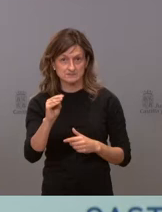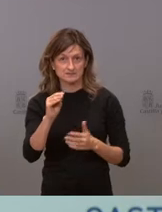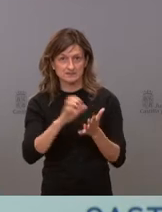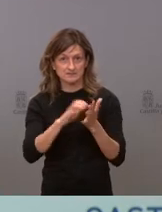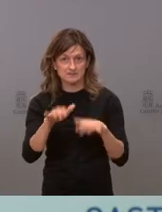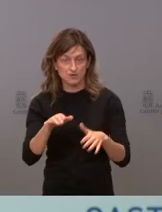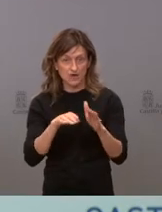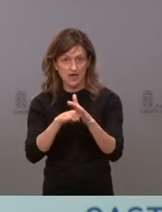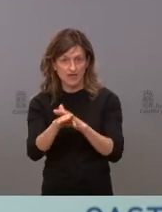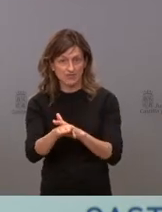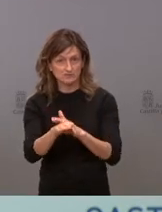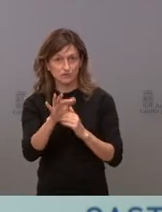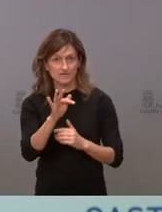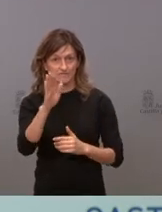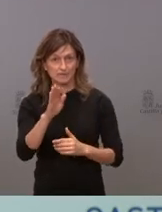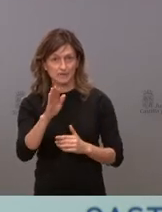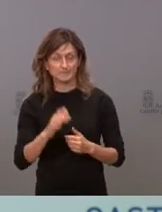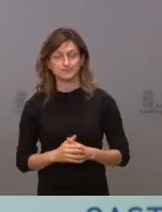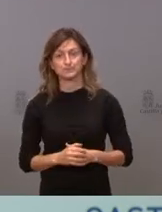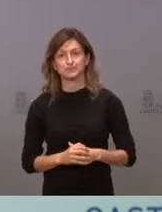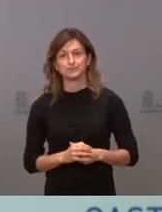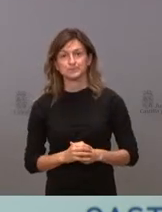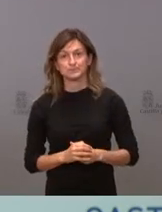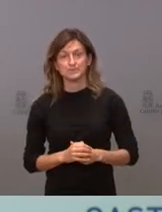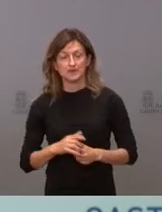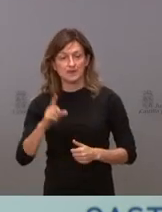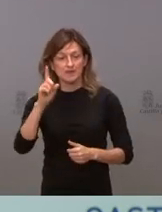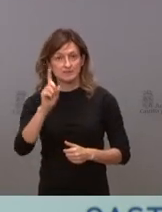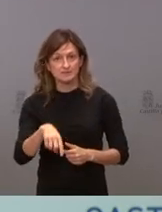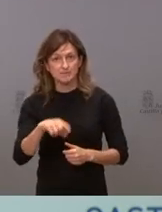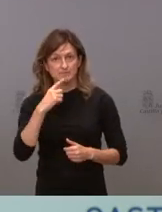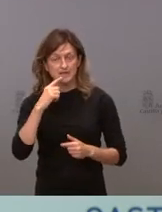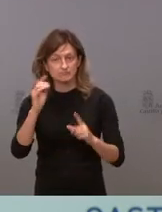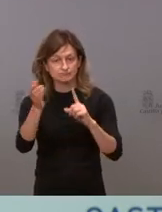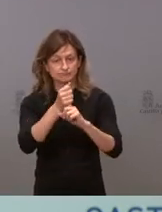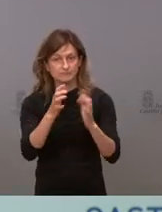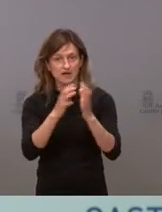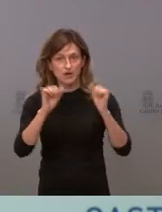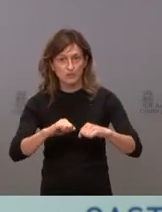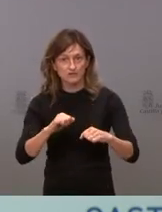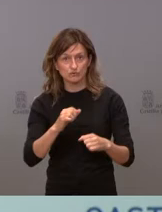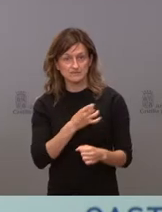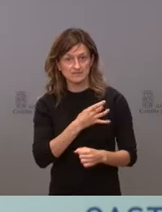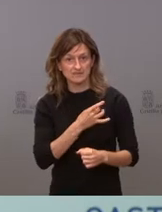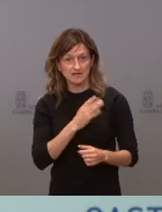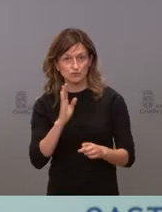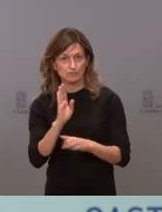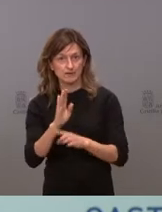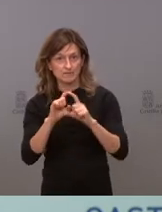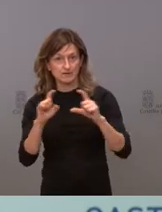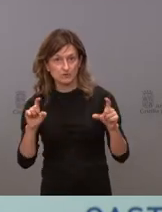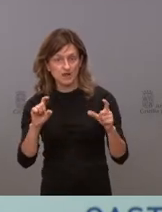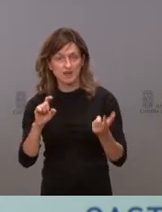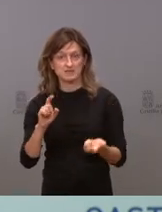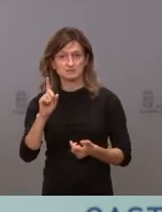tienen acceso a la FP dual. También aquí hemos alcanzado acuerdos con patronales, sindicatos para la mejora de la calidad,